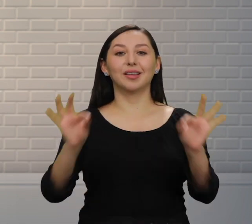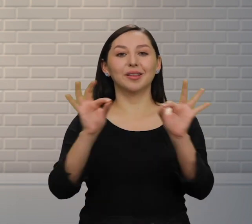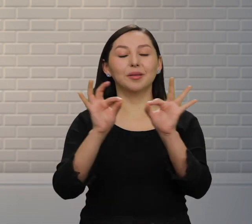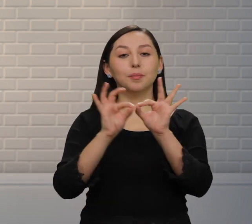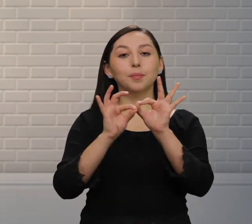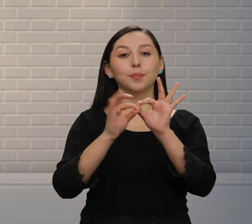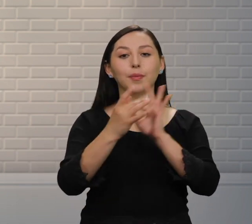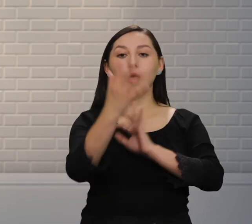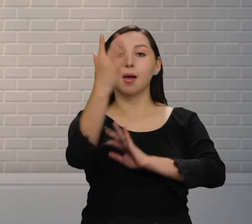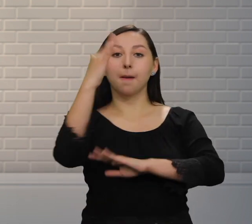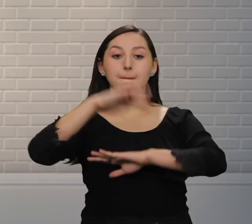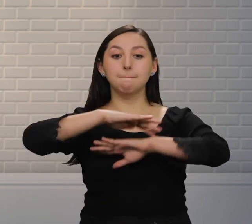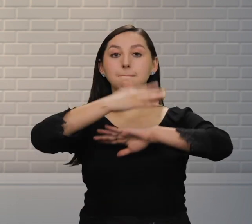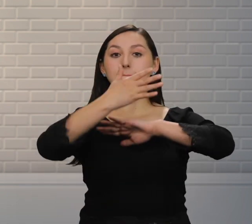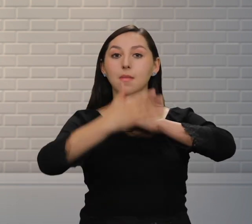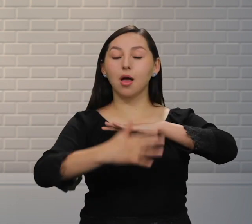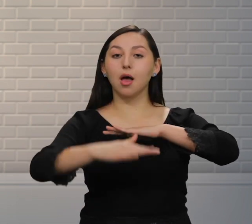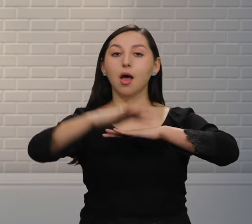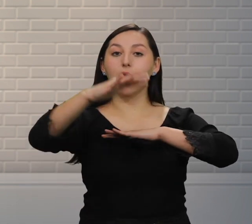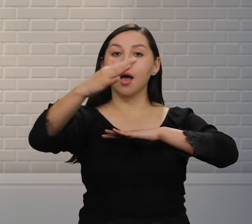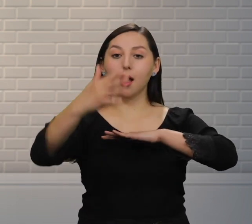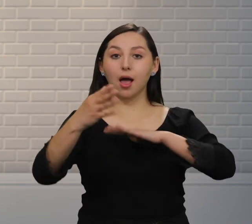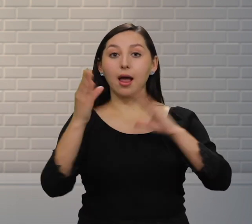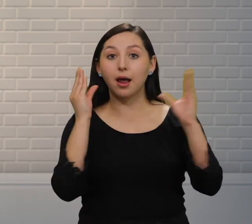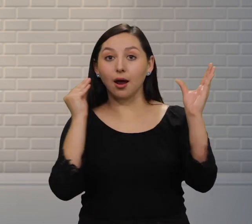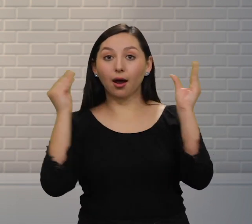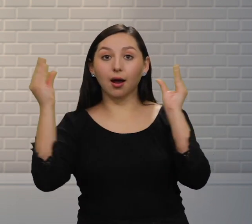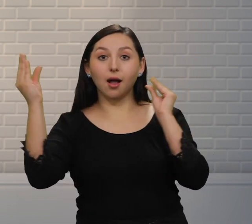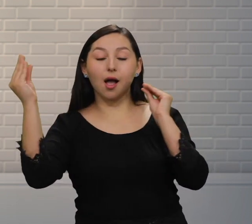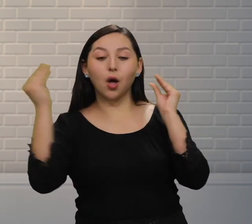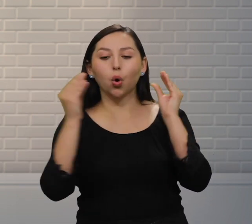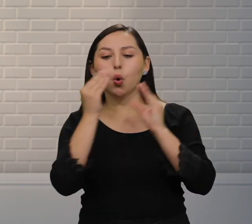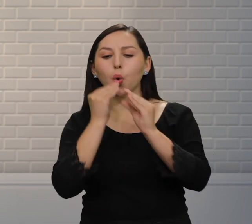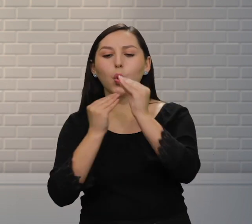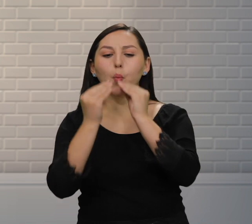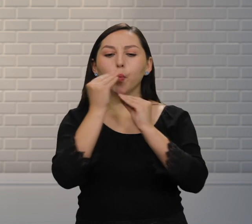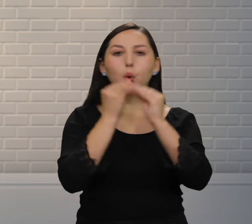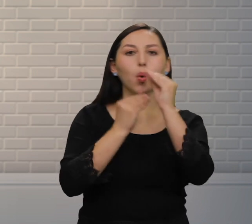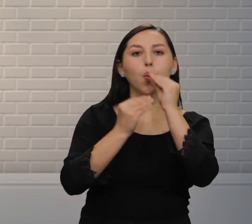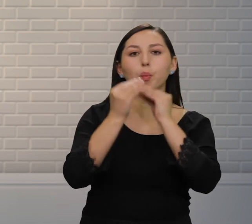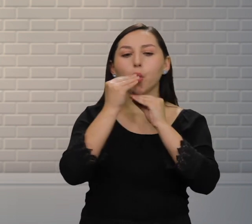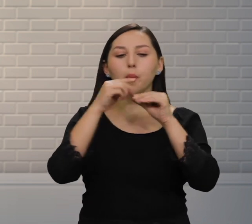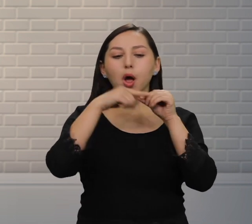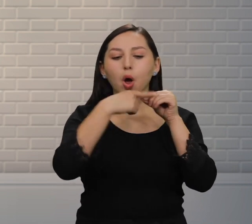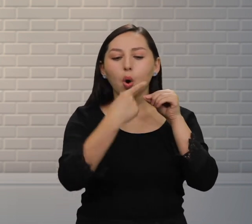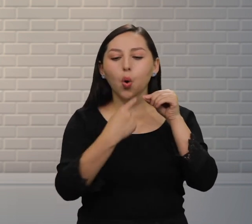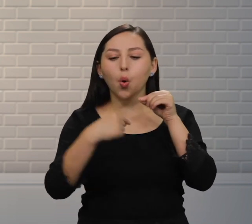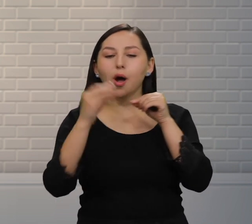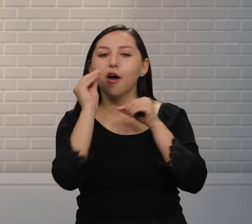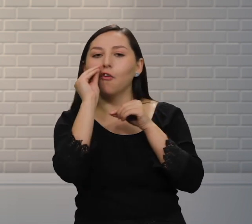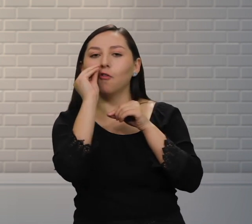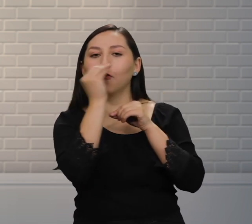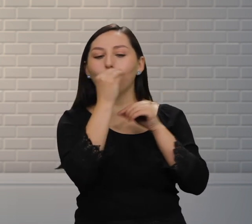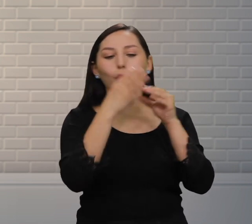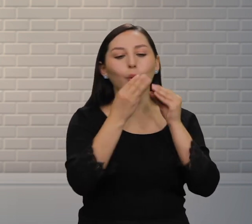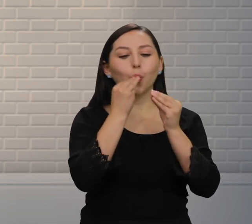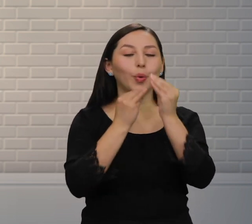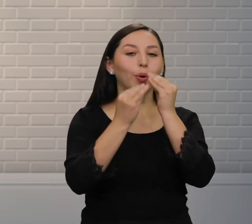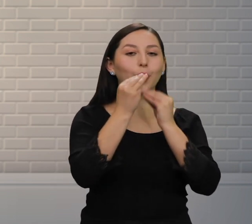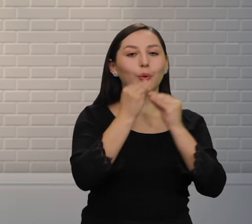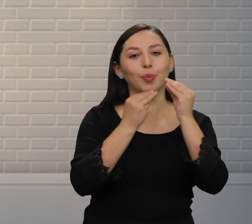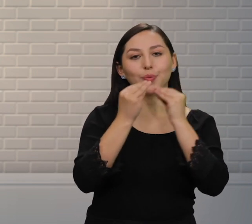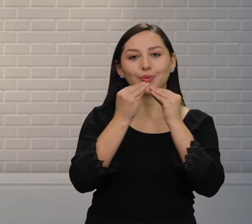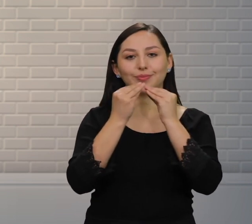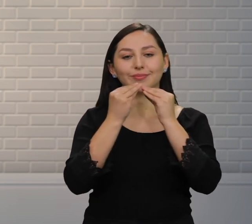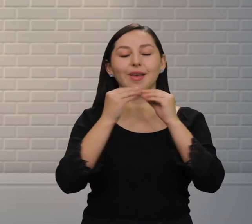para los manglares Ya que este reduce la materia orgánica cuando se alimenta de hojas y de flores Otro